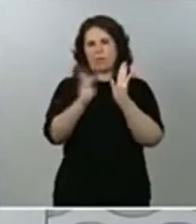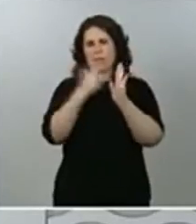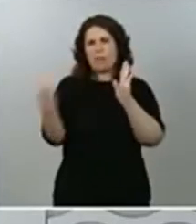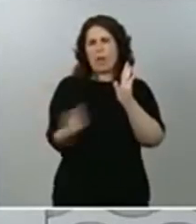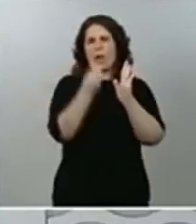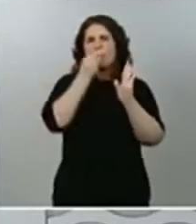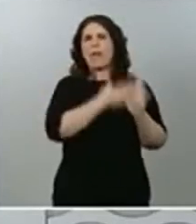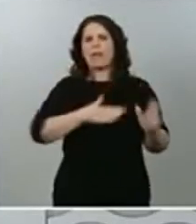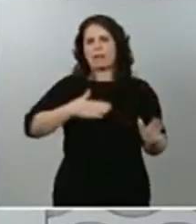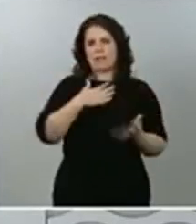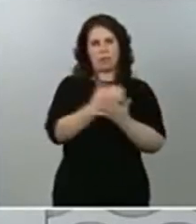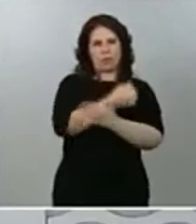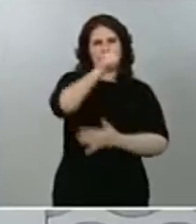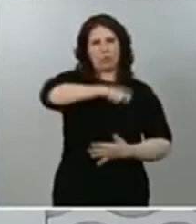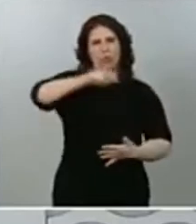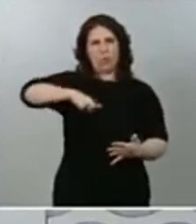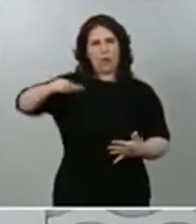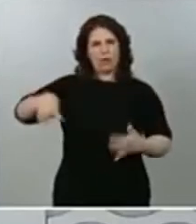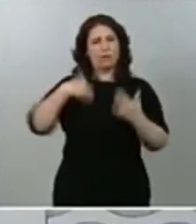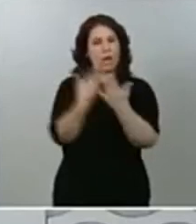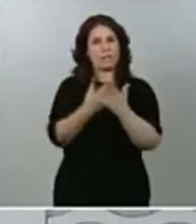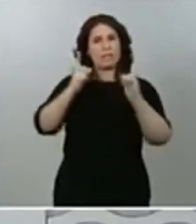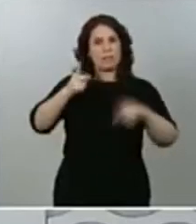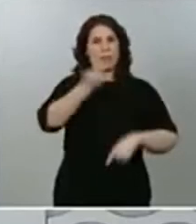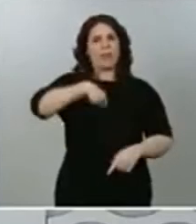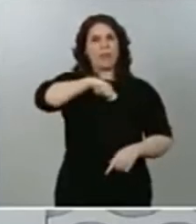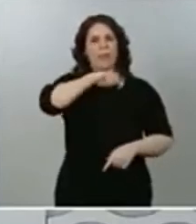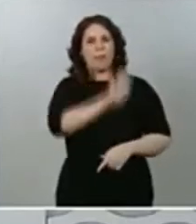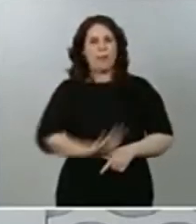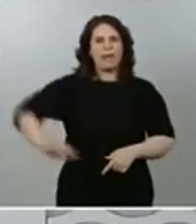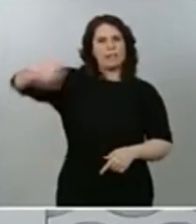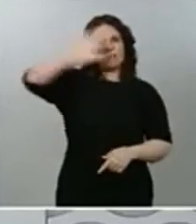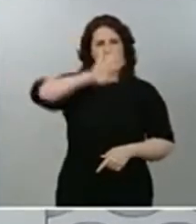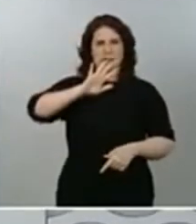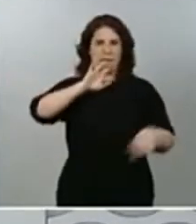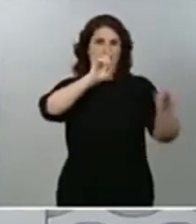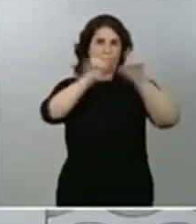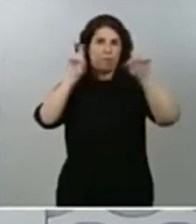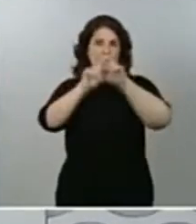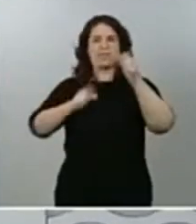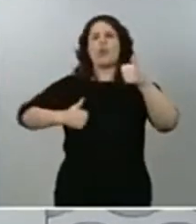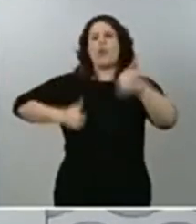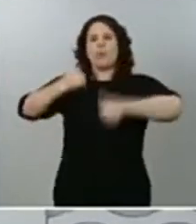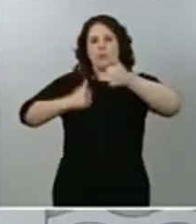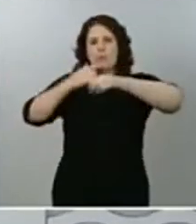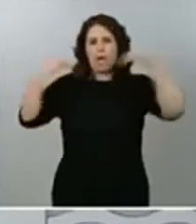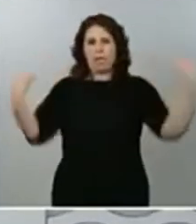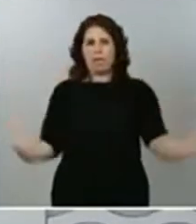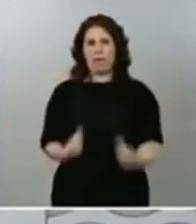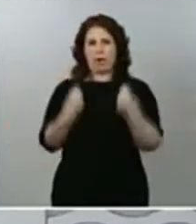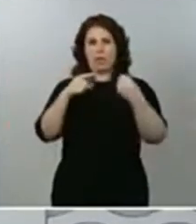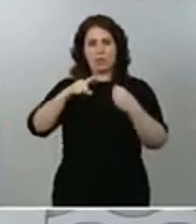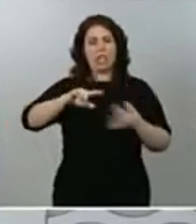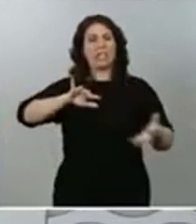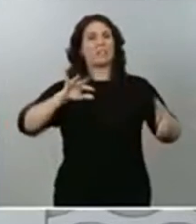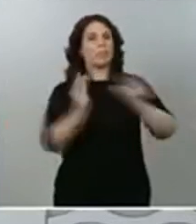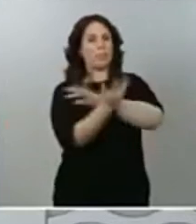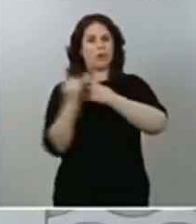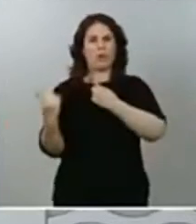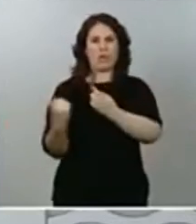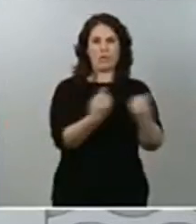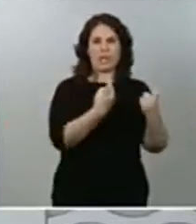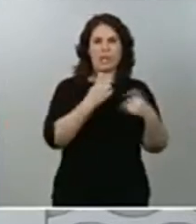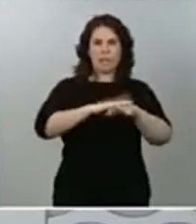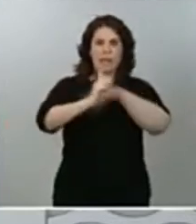ciudadanos y mejorar la competitividad de nuestro sector productivo. Una transformación que es necesaria también para estar en condiciones adecuadas